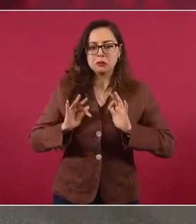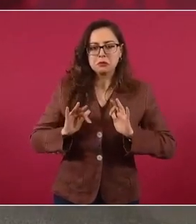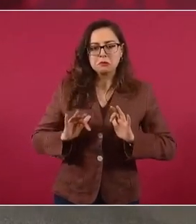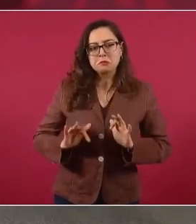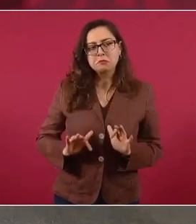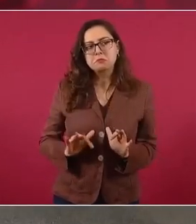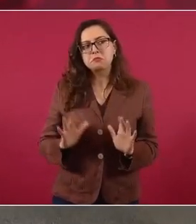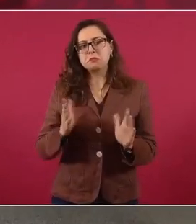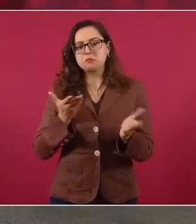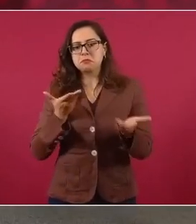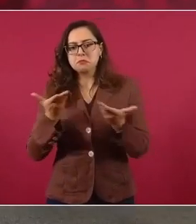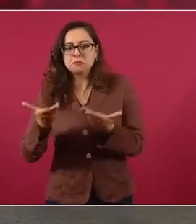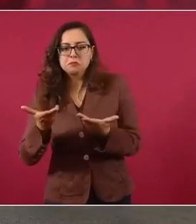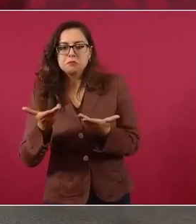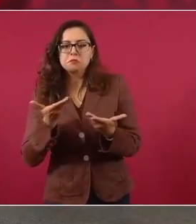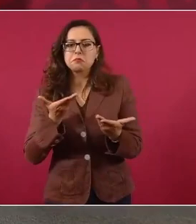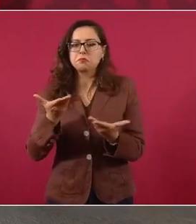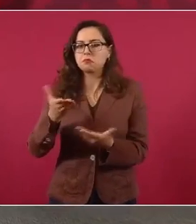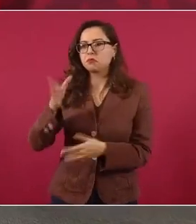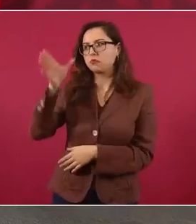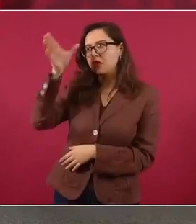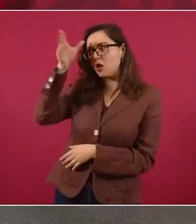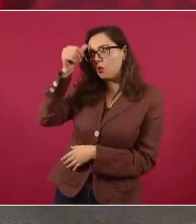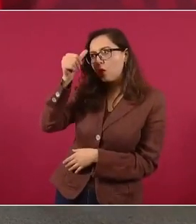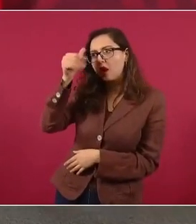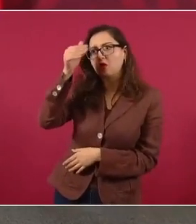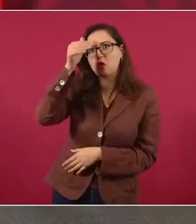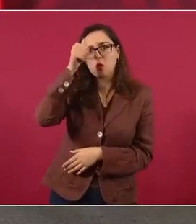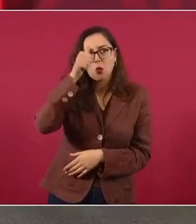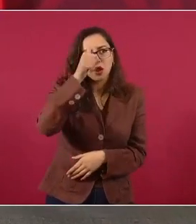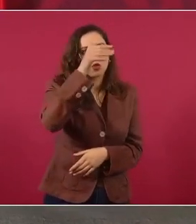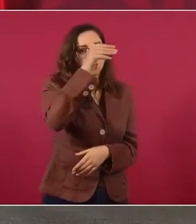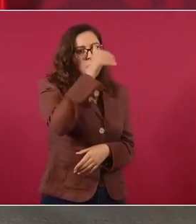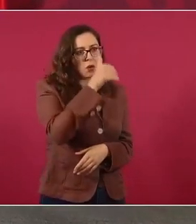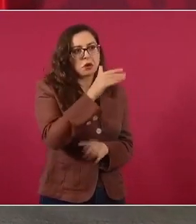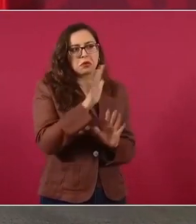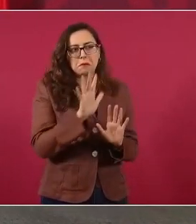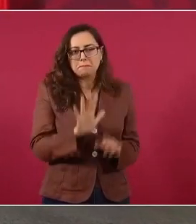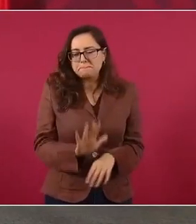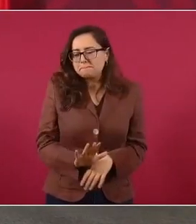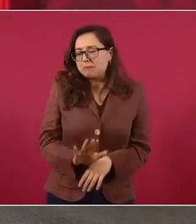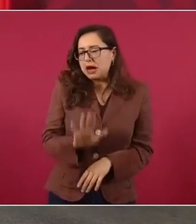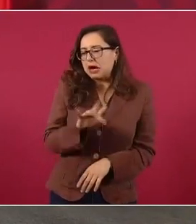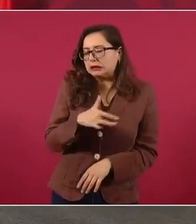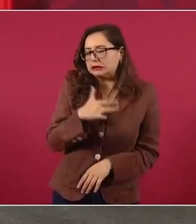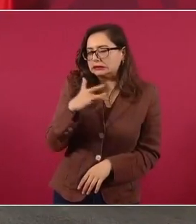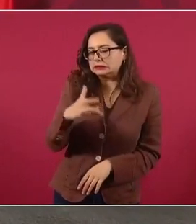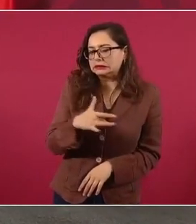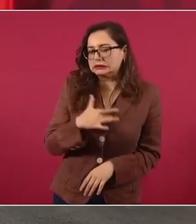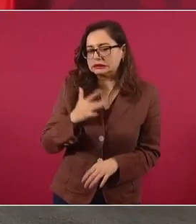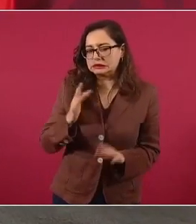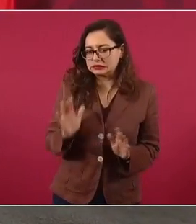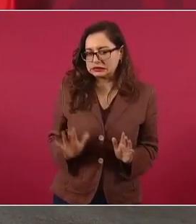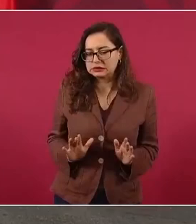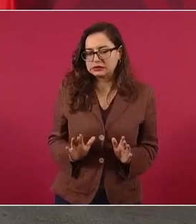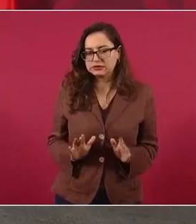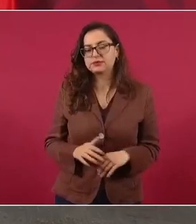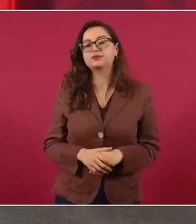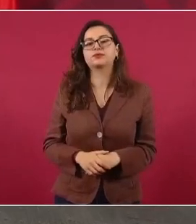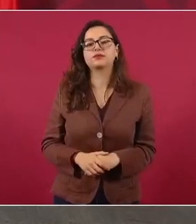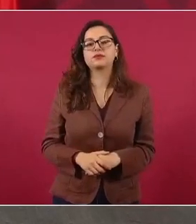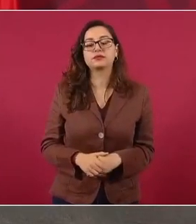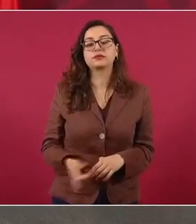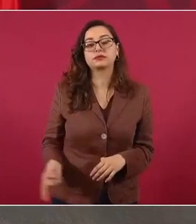Se habló hace unos días el secretario de Estado,